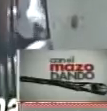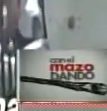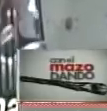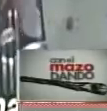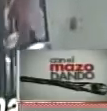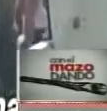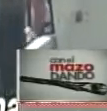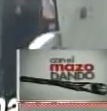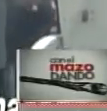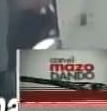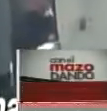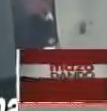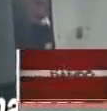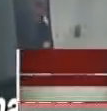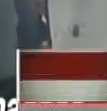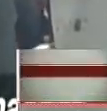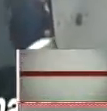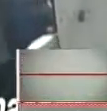la ciudad de Barquisimeto, Estado Lara.